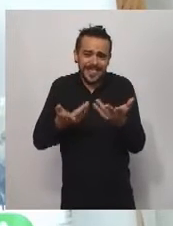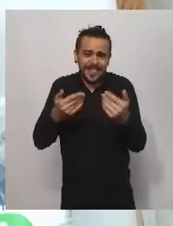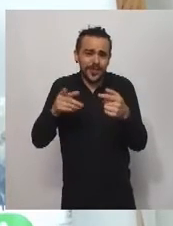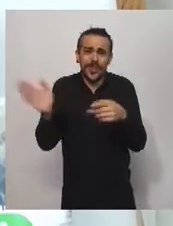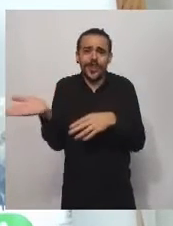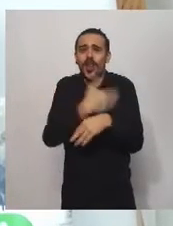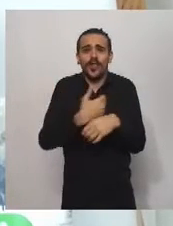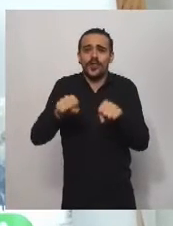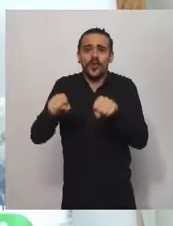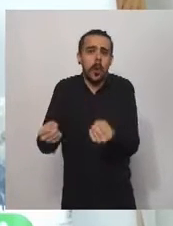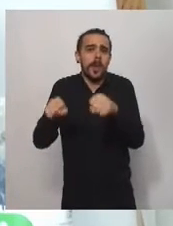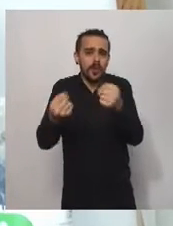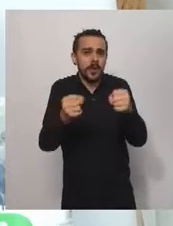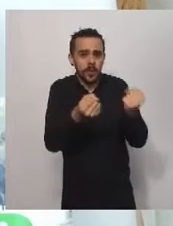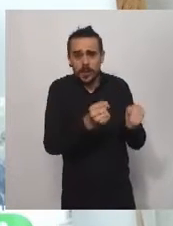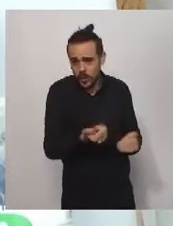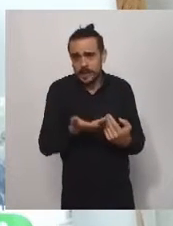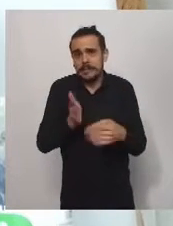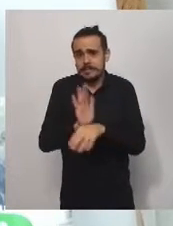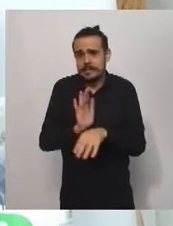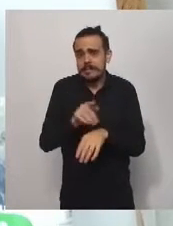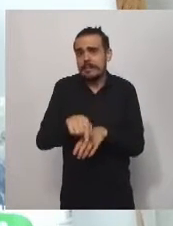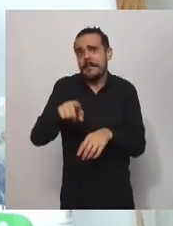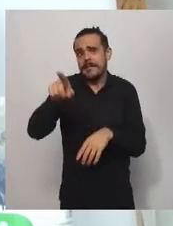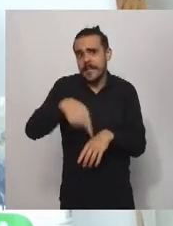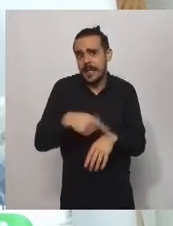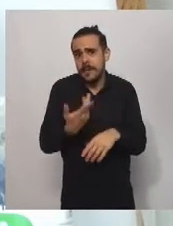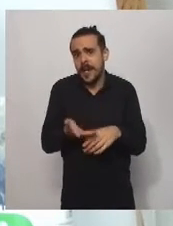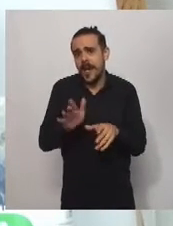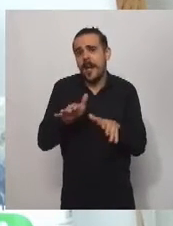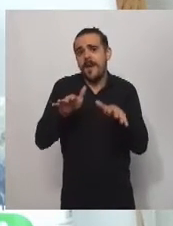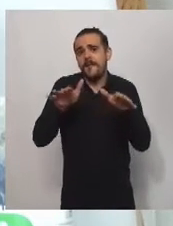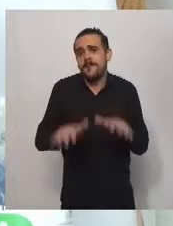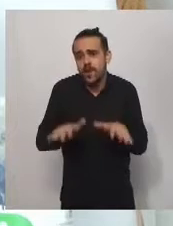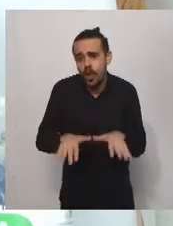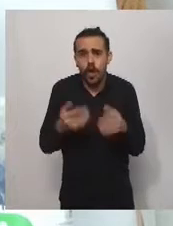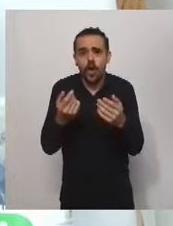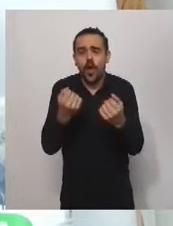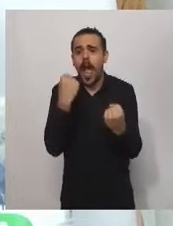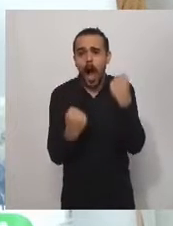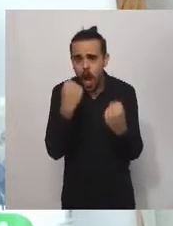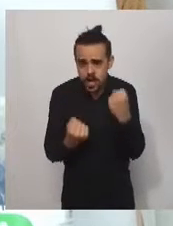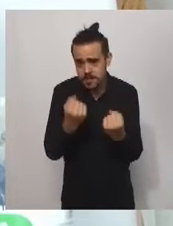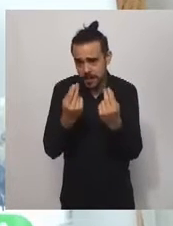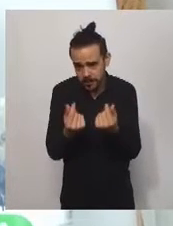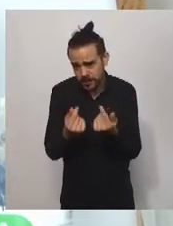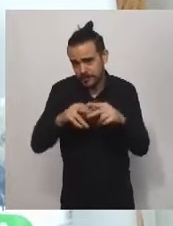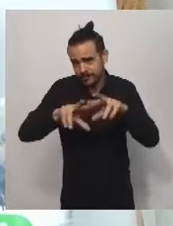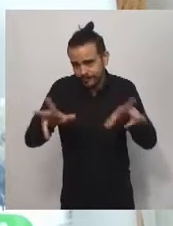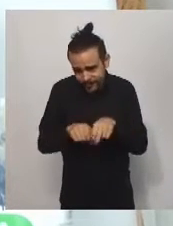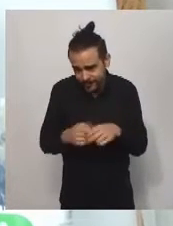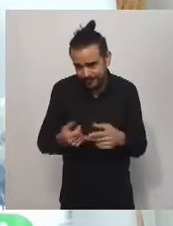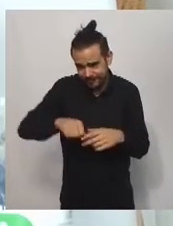fuerte caída en todos los conceptos que generan ingresos para estos clubes, sobre todo clubes de barrios,